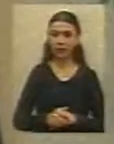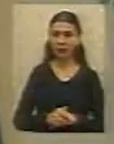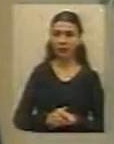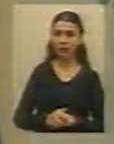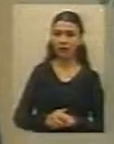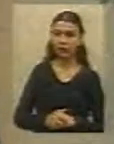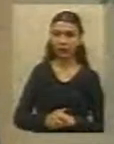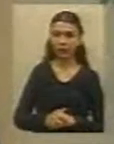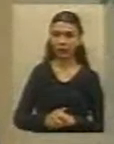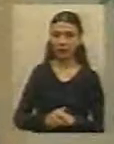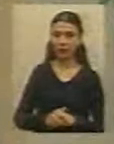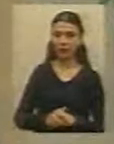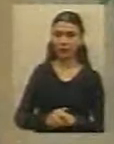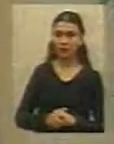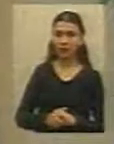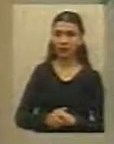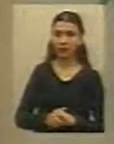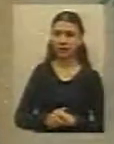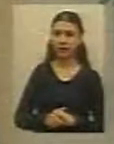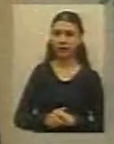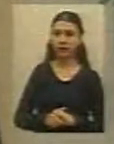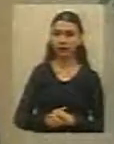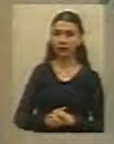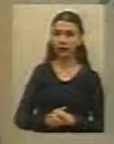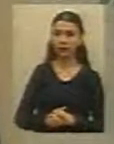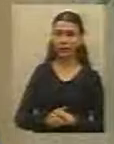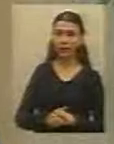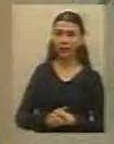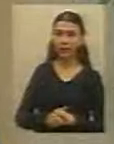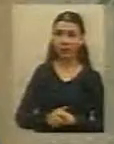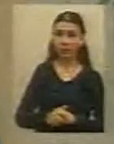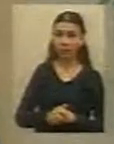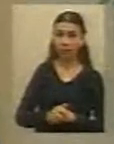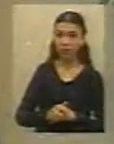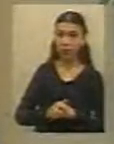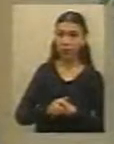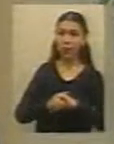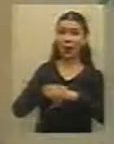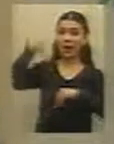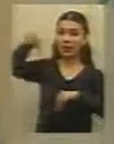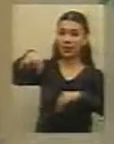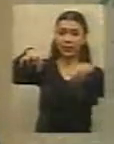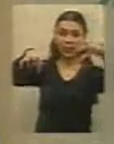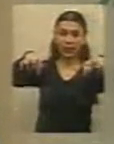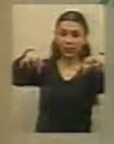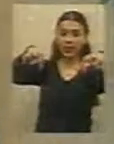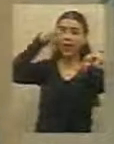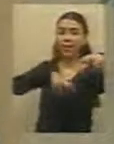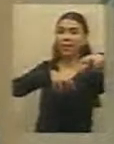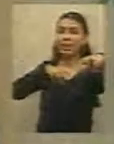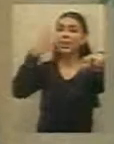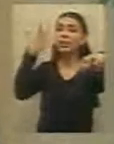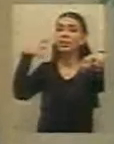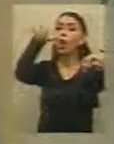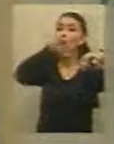a las autoridades en ese momento. Entonces definieron que tres manzanas iban a ser destinadas a estos productores